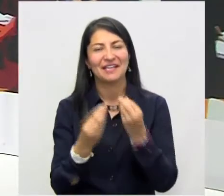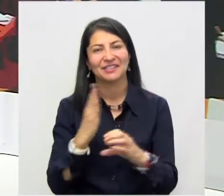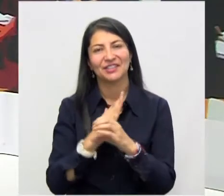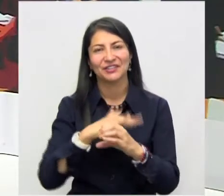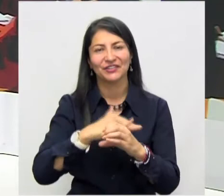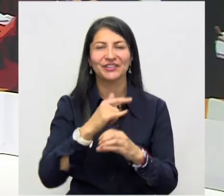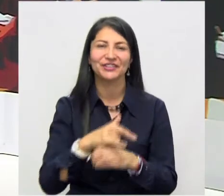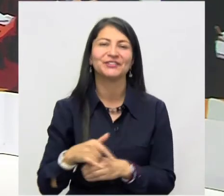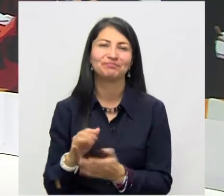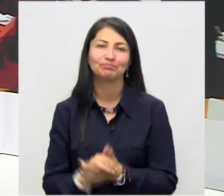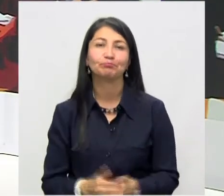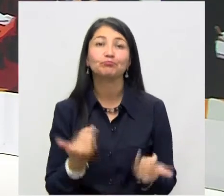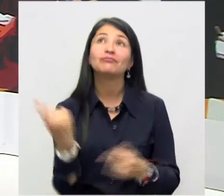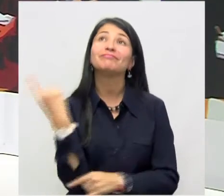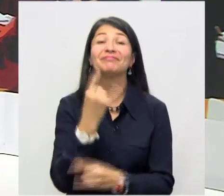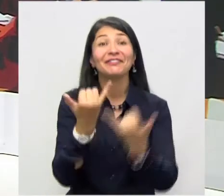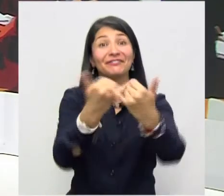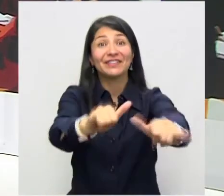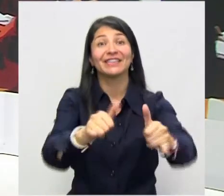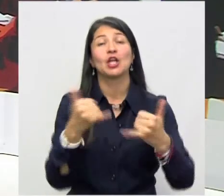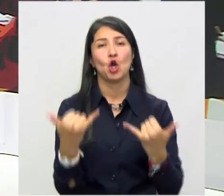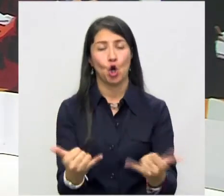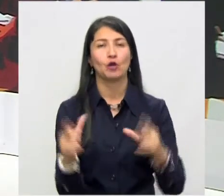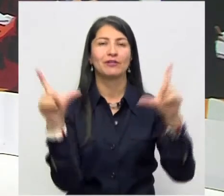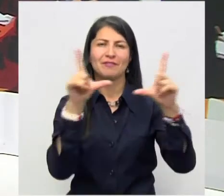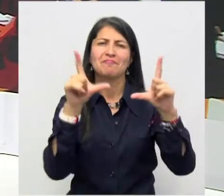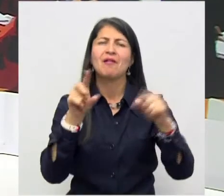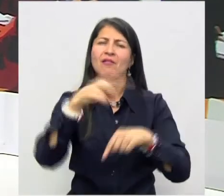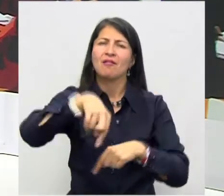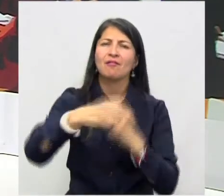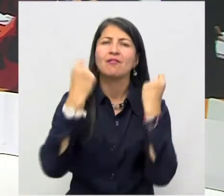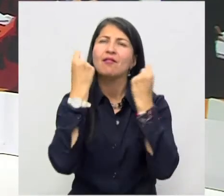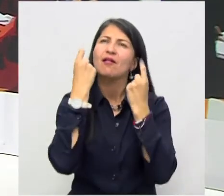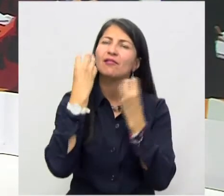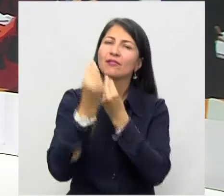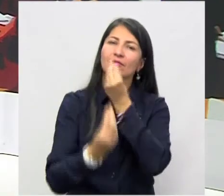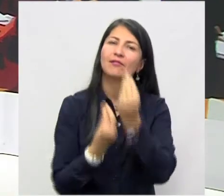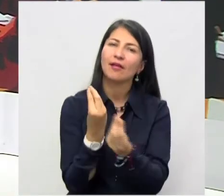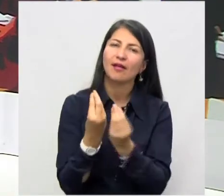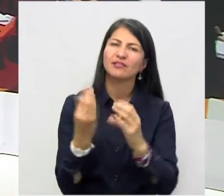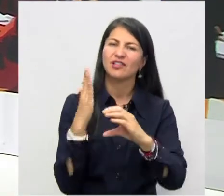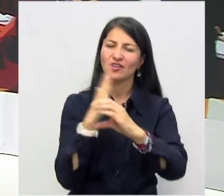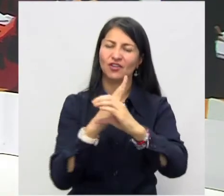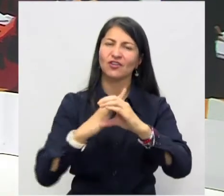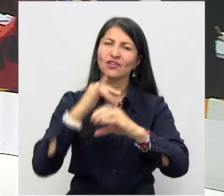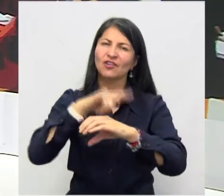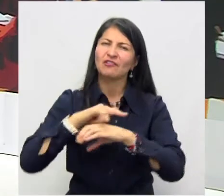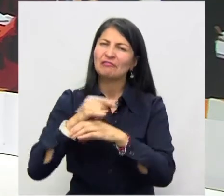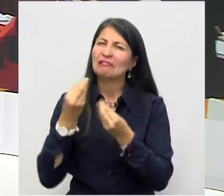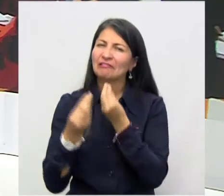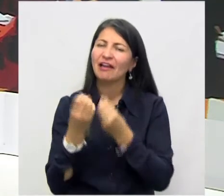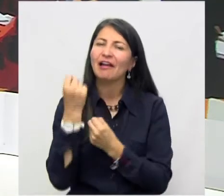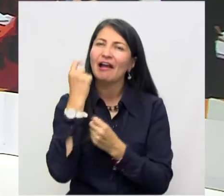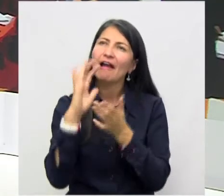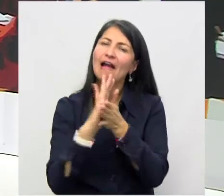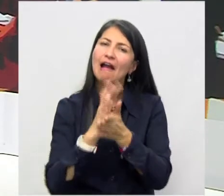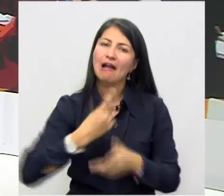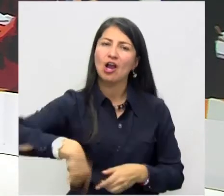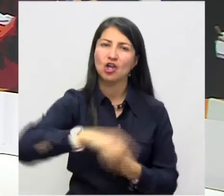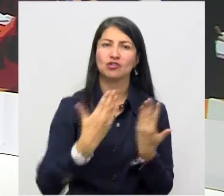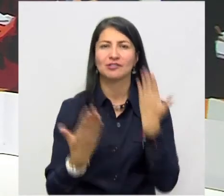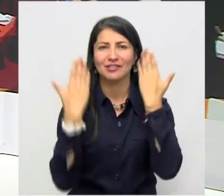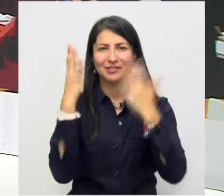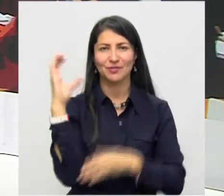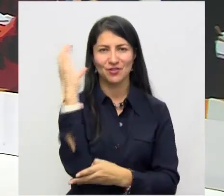Nos vamos, por hoy hemos llegado al final de Colombia Tiene Control, el programa para entender, para conocer lo que hace la Contraloría General de la República en